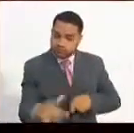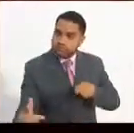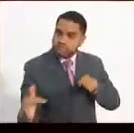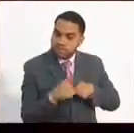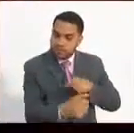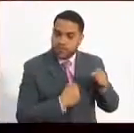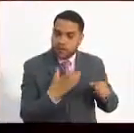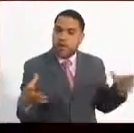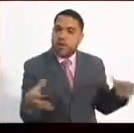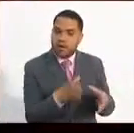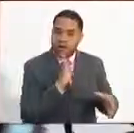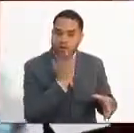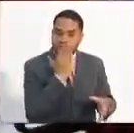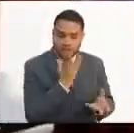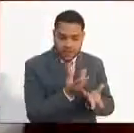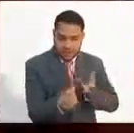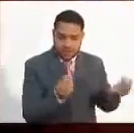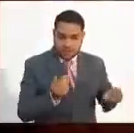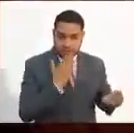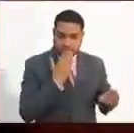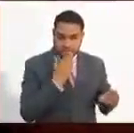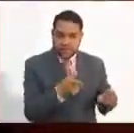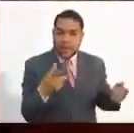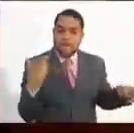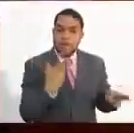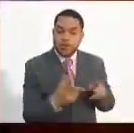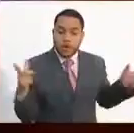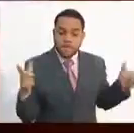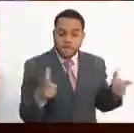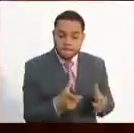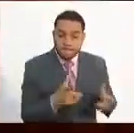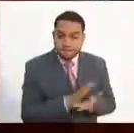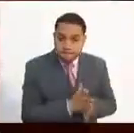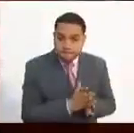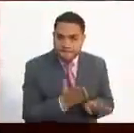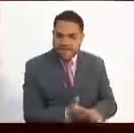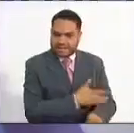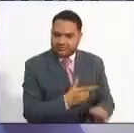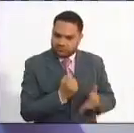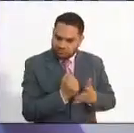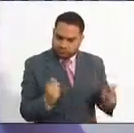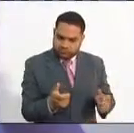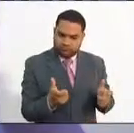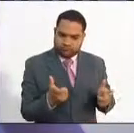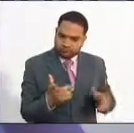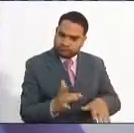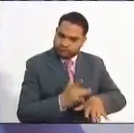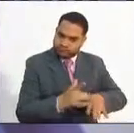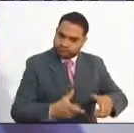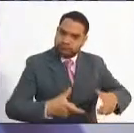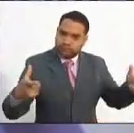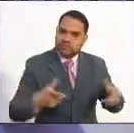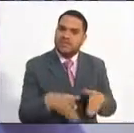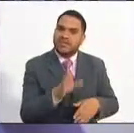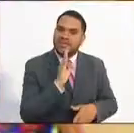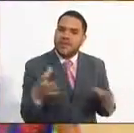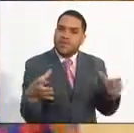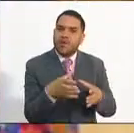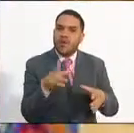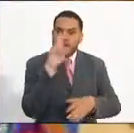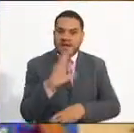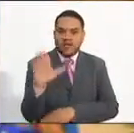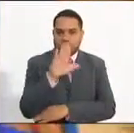salvaguarda directamente a los pueblos que están en vía de extensión y en vía de extermínio, entre ellos el pueblo de la Nación Embera.